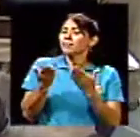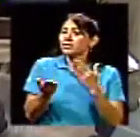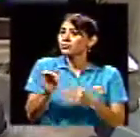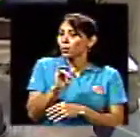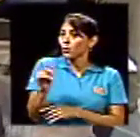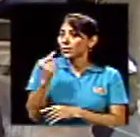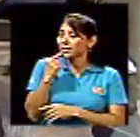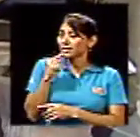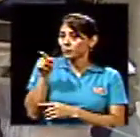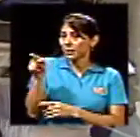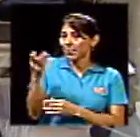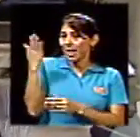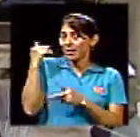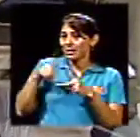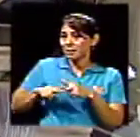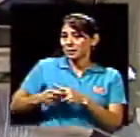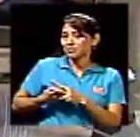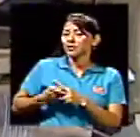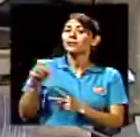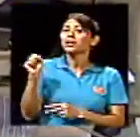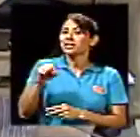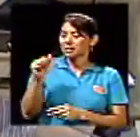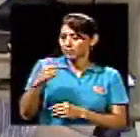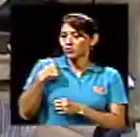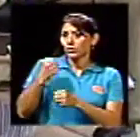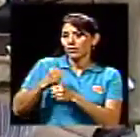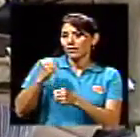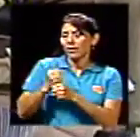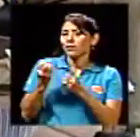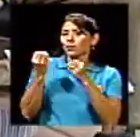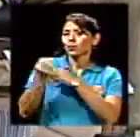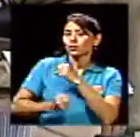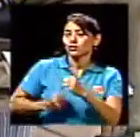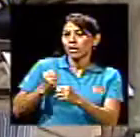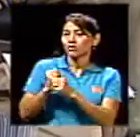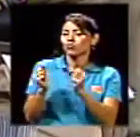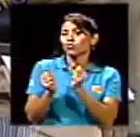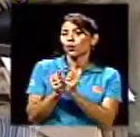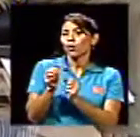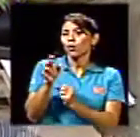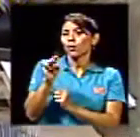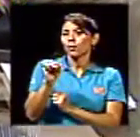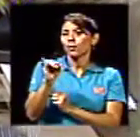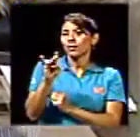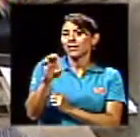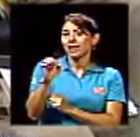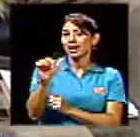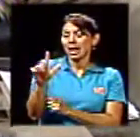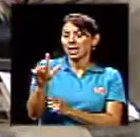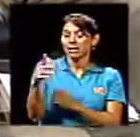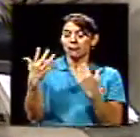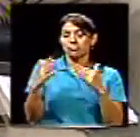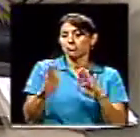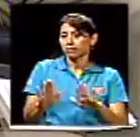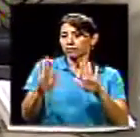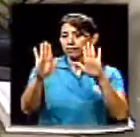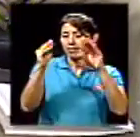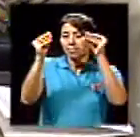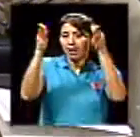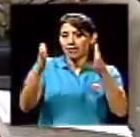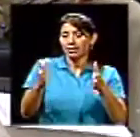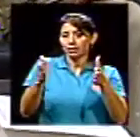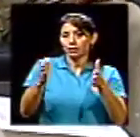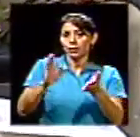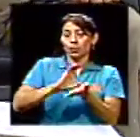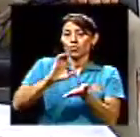principio, sí, yo trabajé muchos años con Miguel, él fue el gran maestro, yo creo, en muestreo. Fue mi